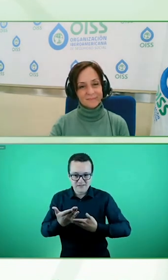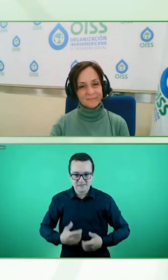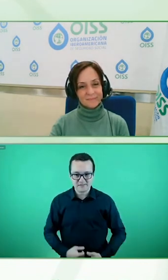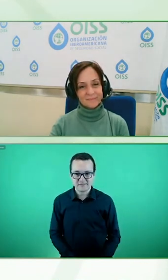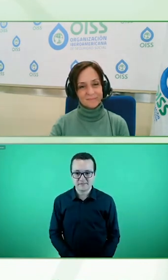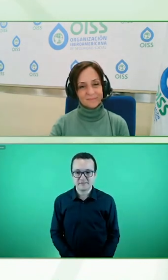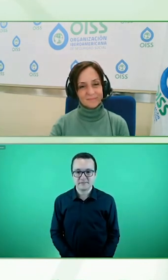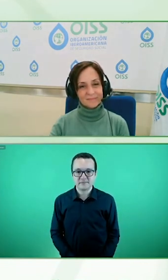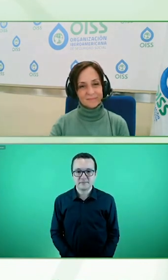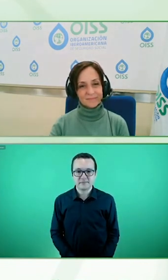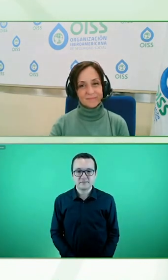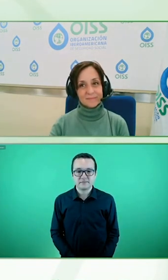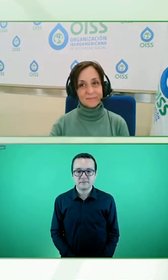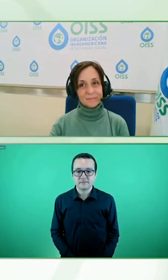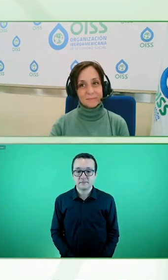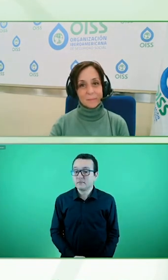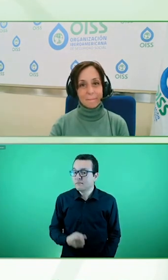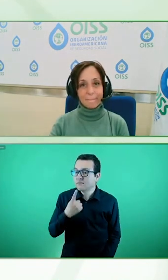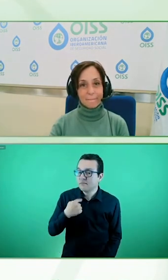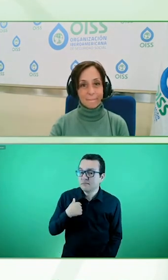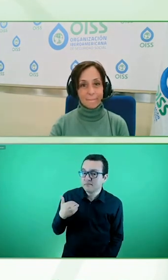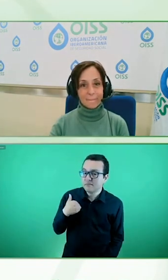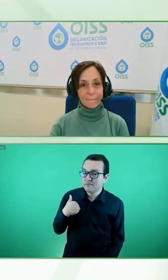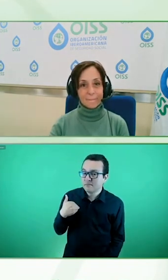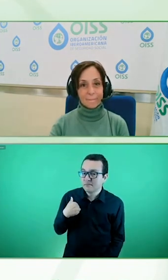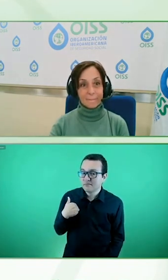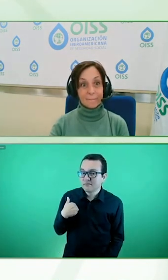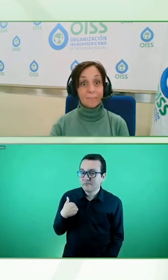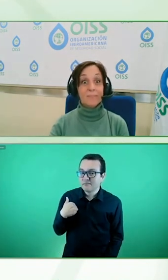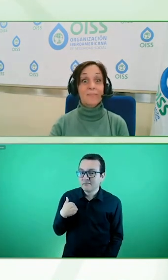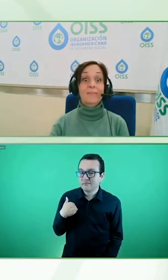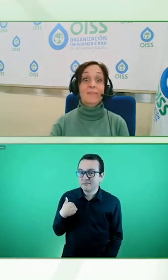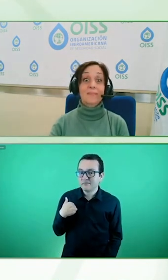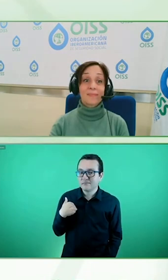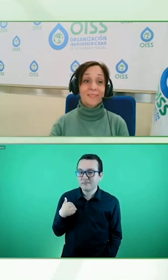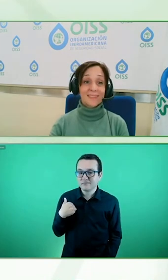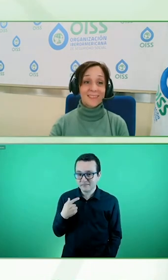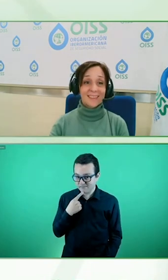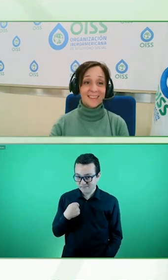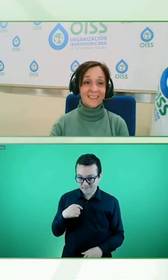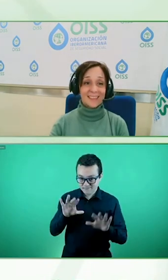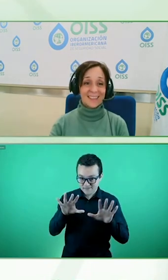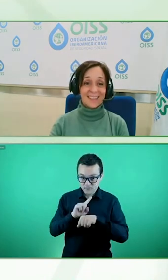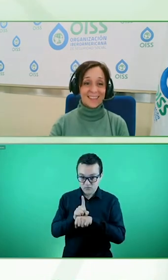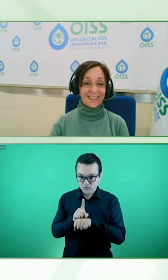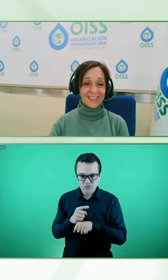¿qué dicen? me están diciendo que rellene 10 minutos que te rellene 10 minutos